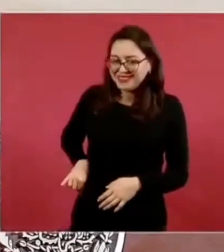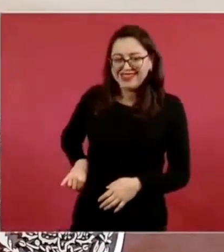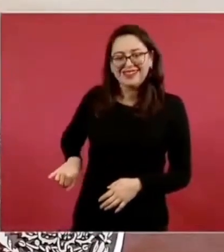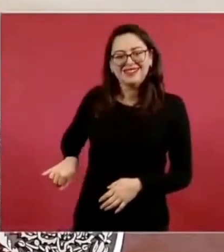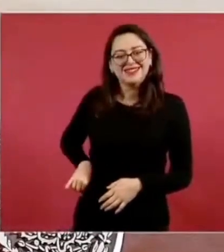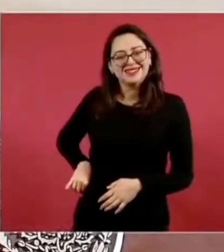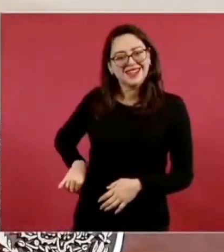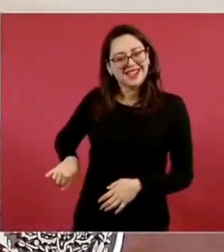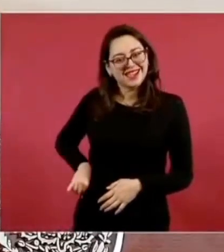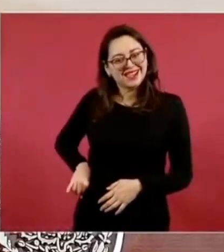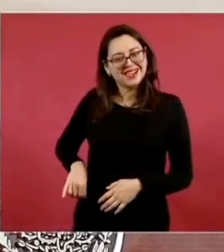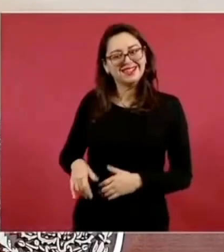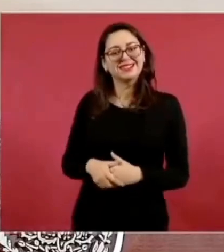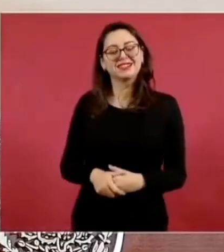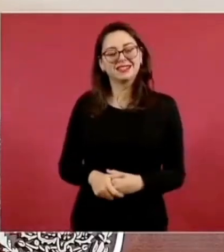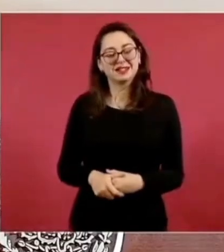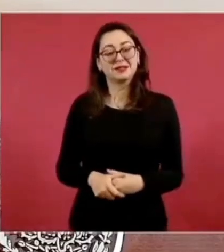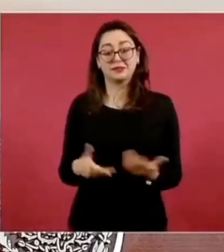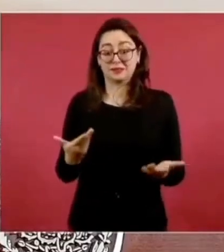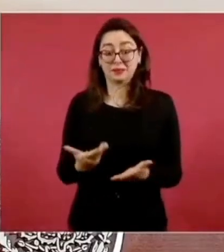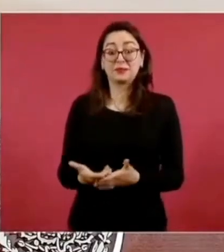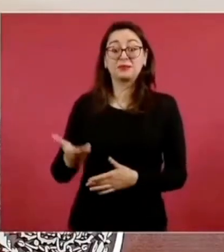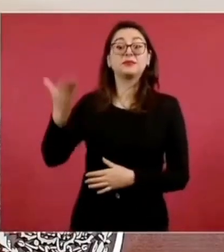para